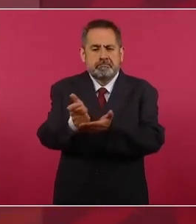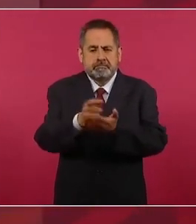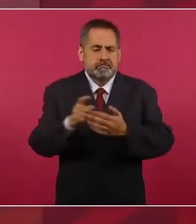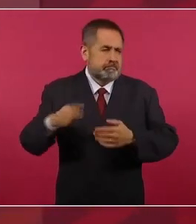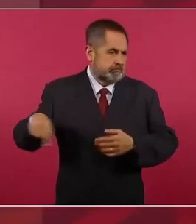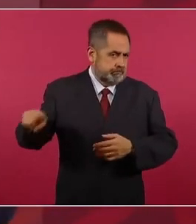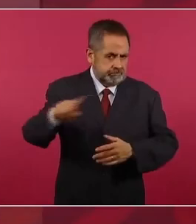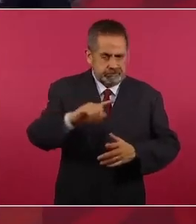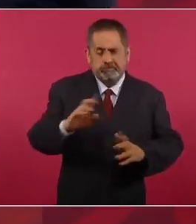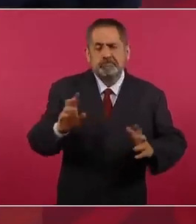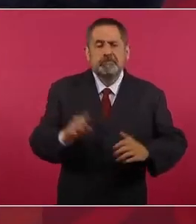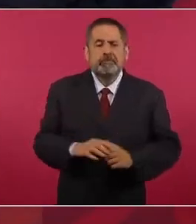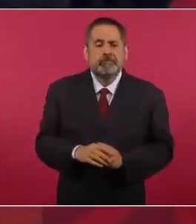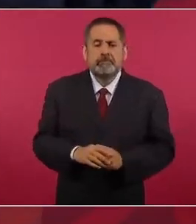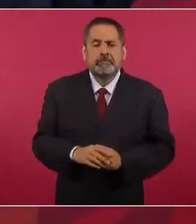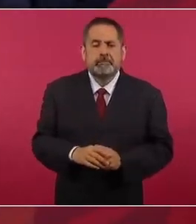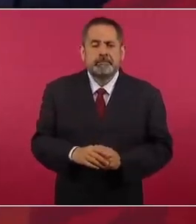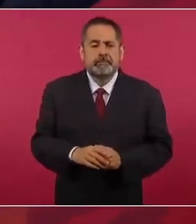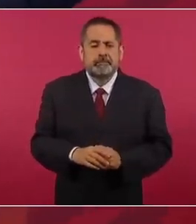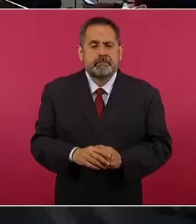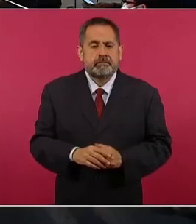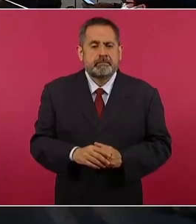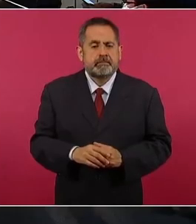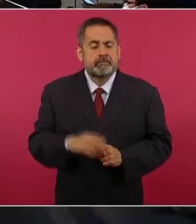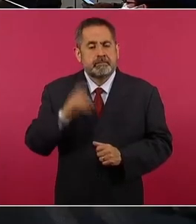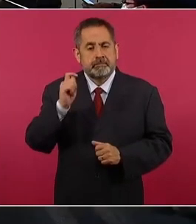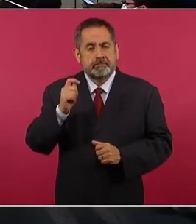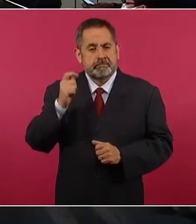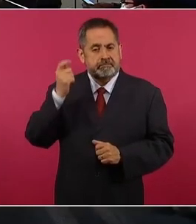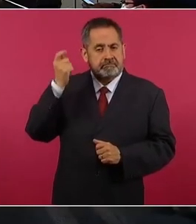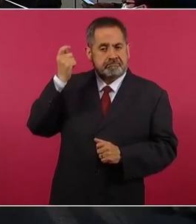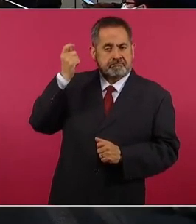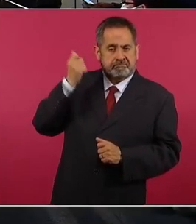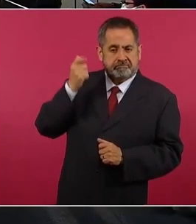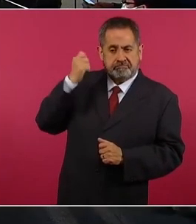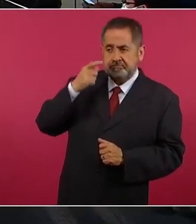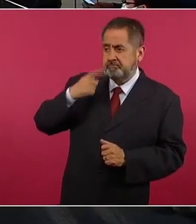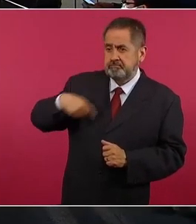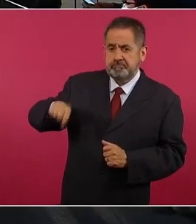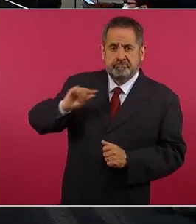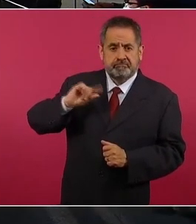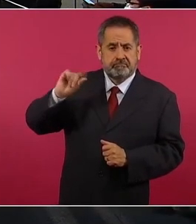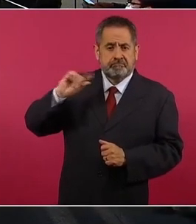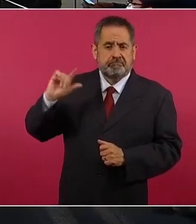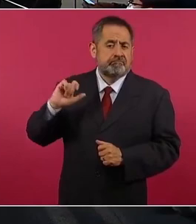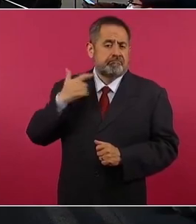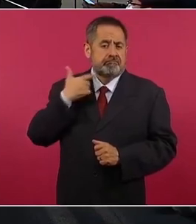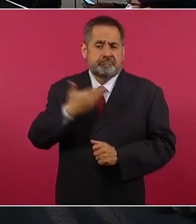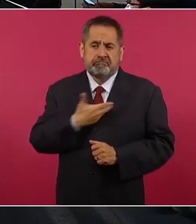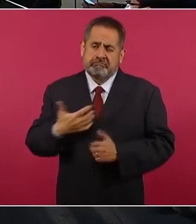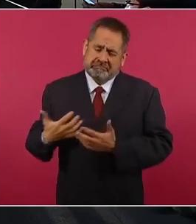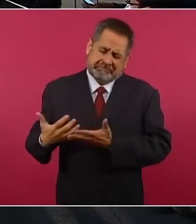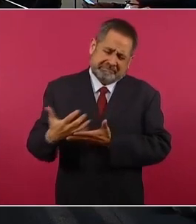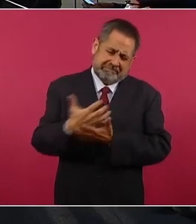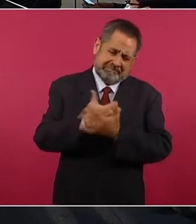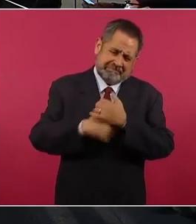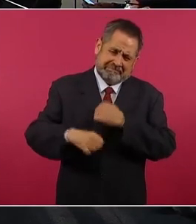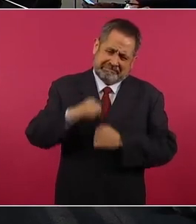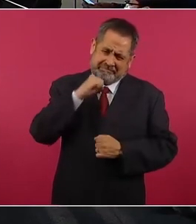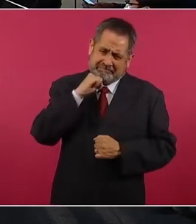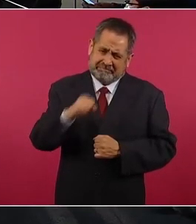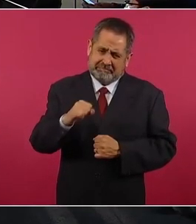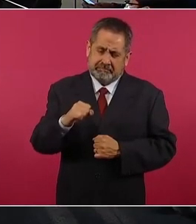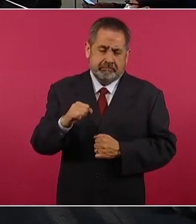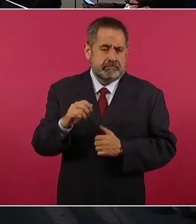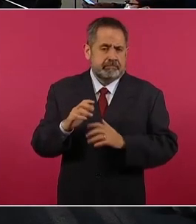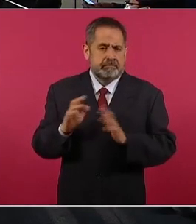que no haya pensión millonaria para los expresidentes pero que sí haya